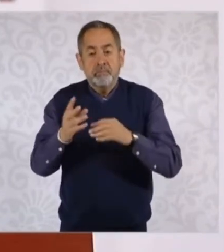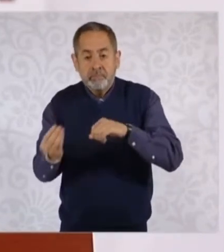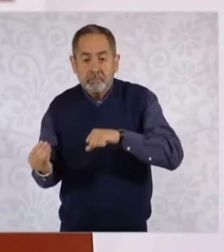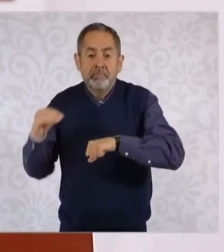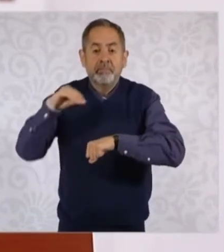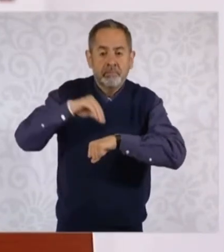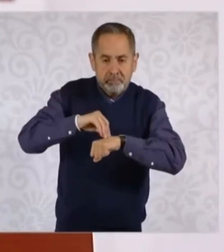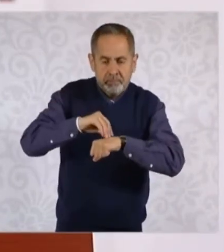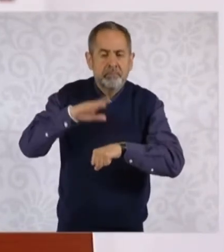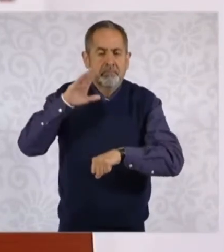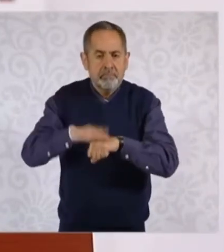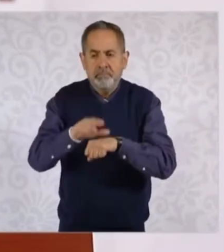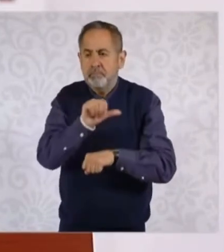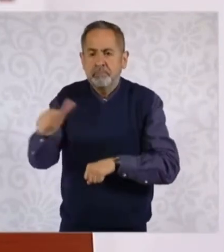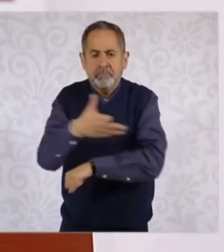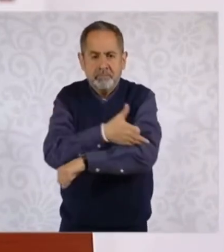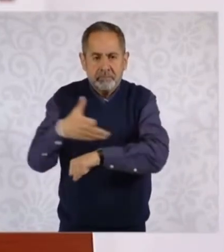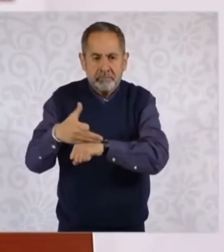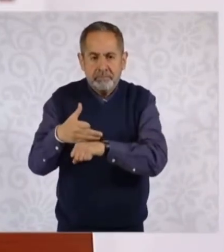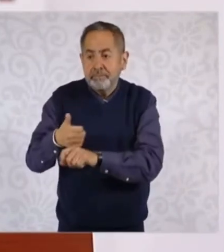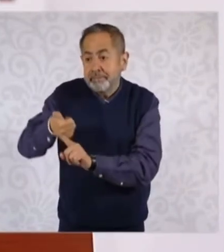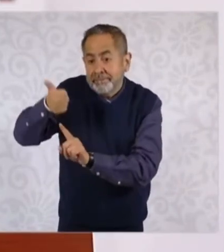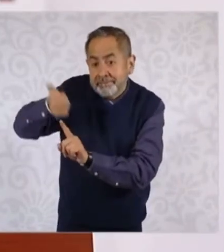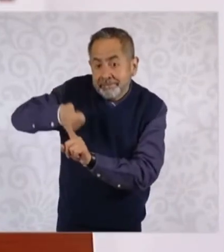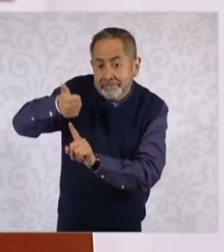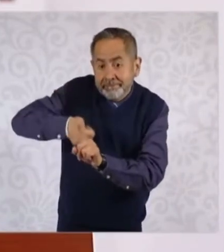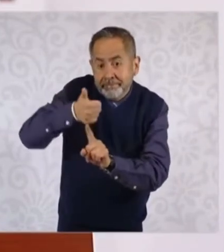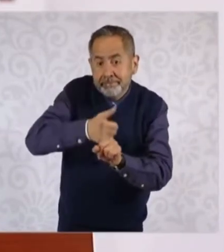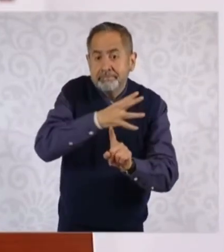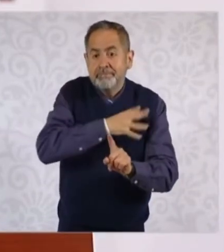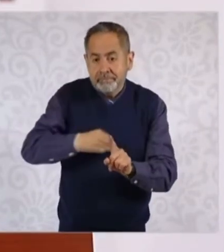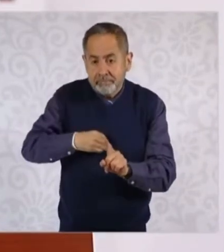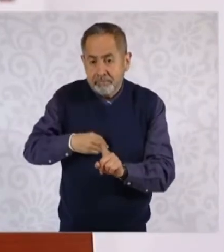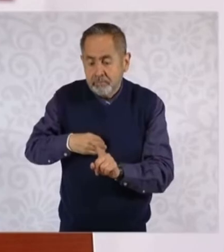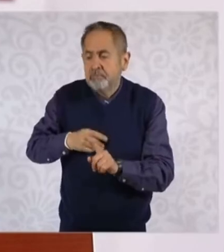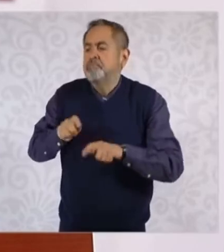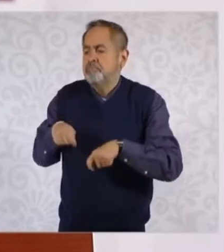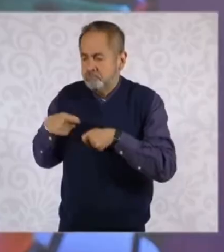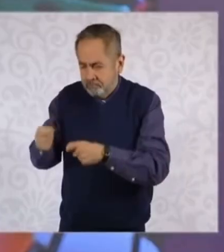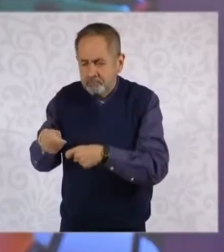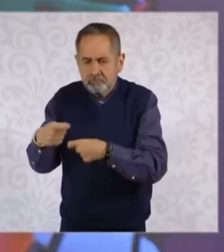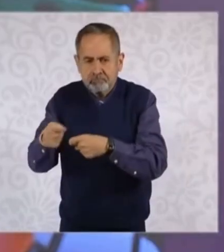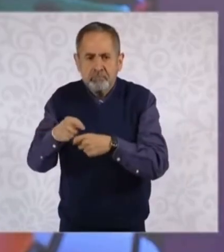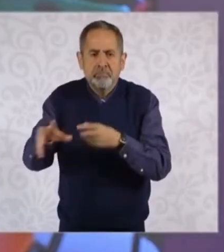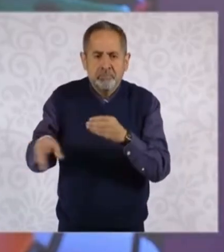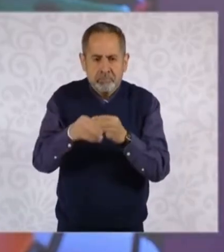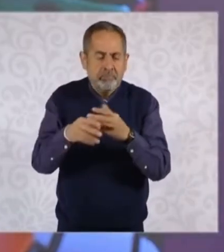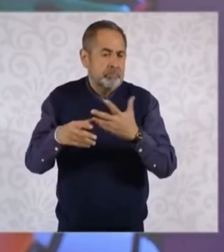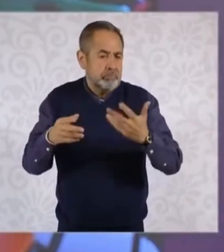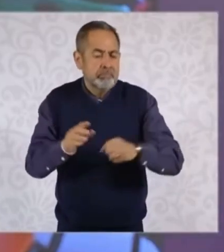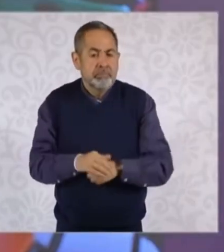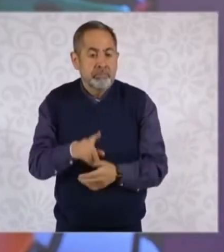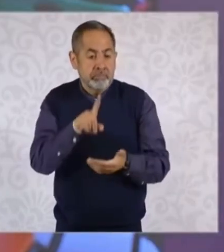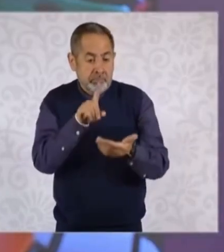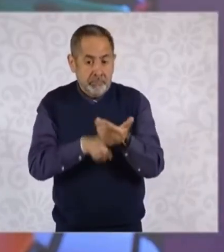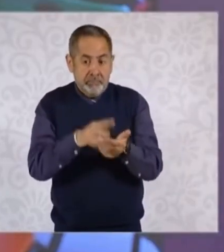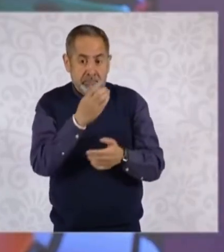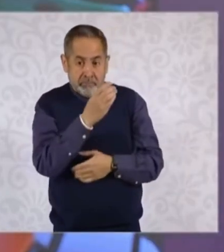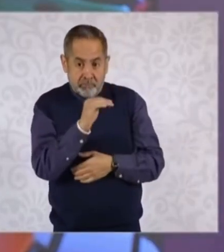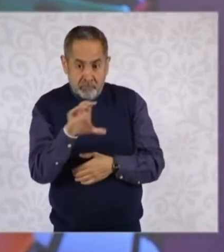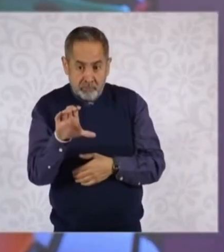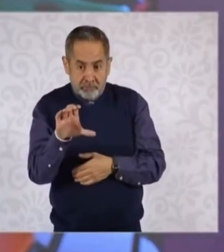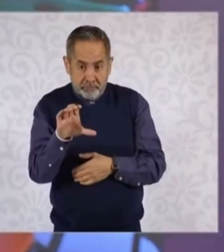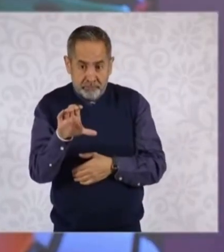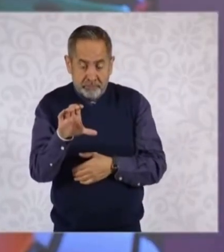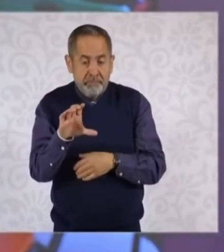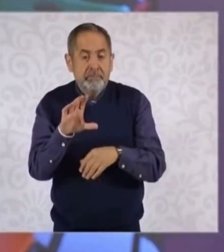a la familia por cada hijo que tenga adicional. Entonces, mil novecientos de base a